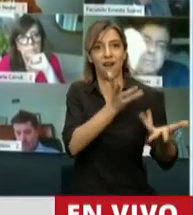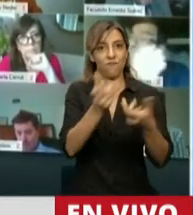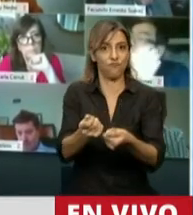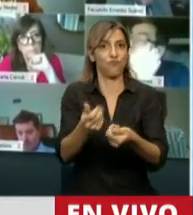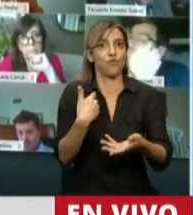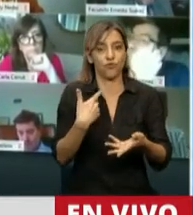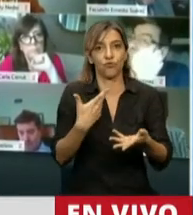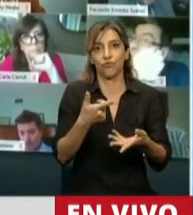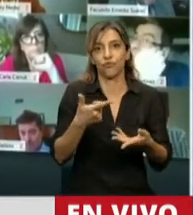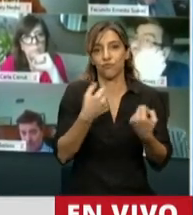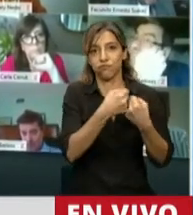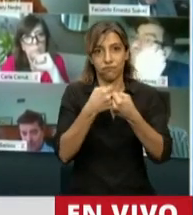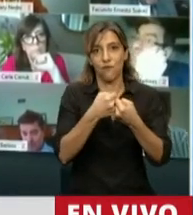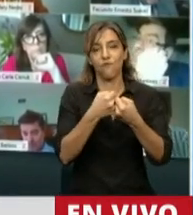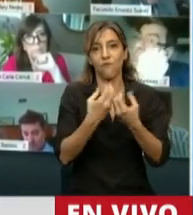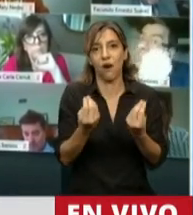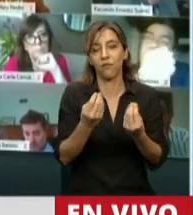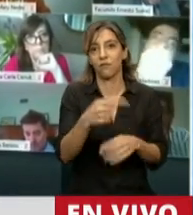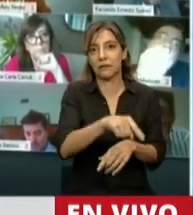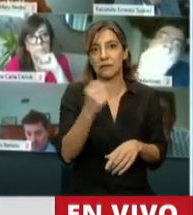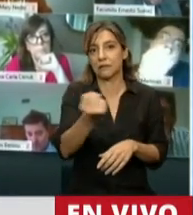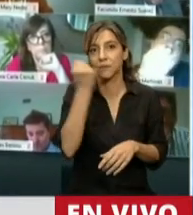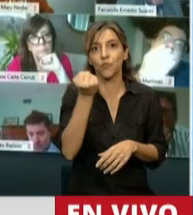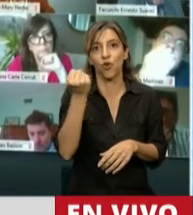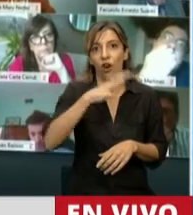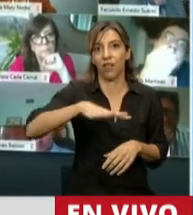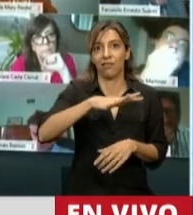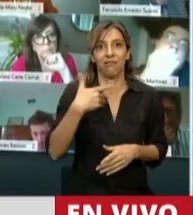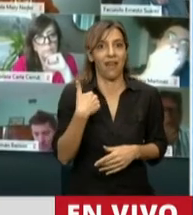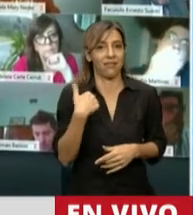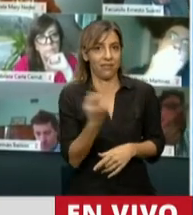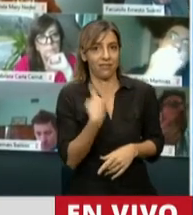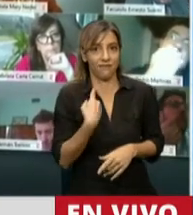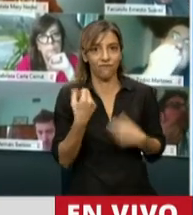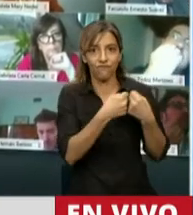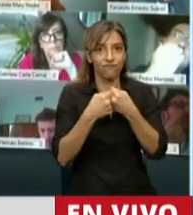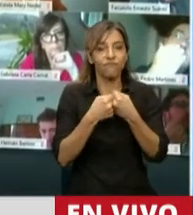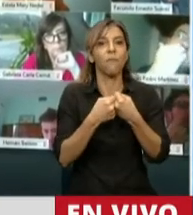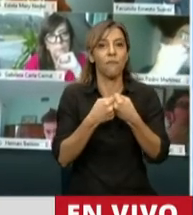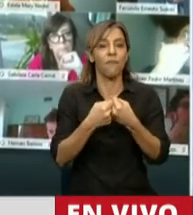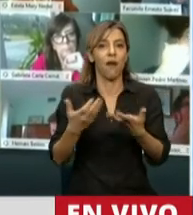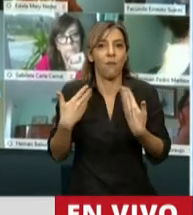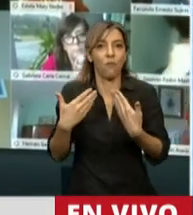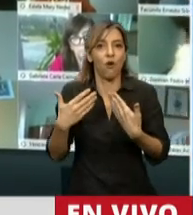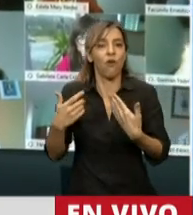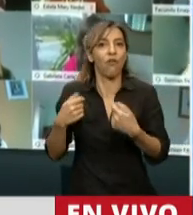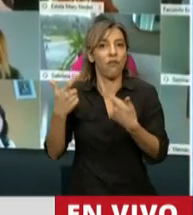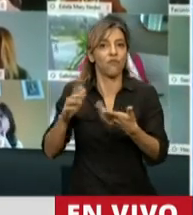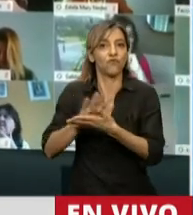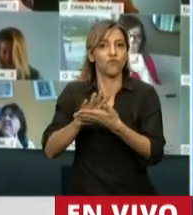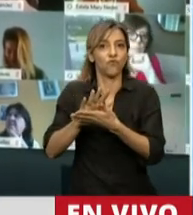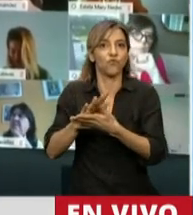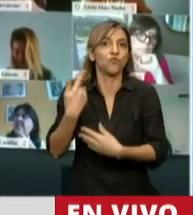el tramo de la deuda con acreedores bajo legislación extranjera, pero que es